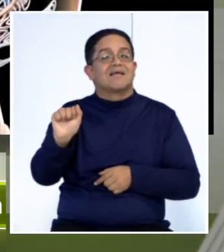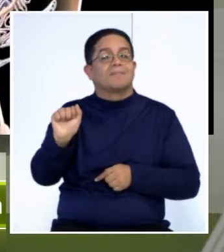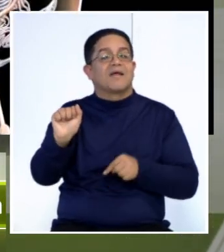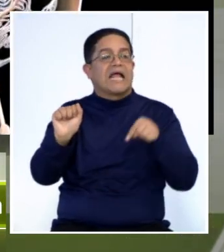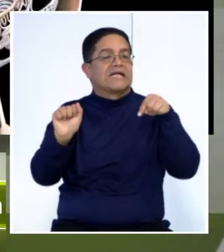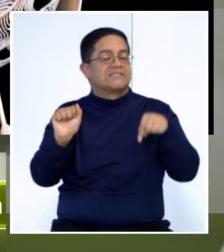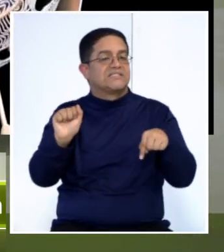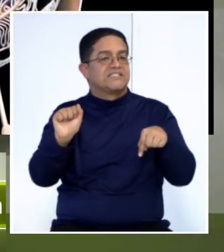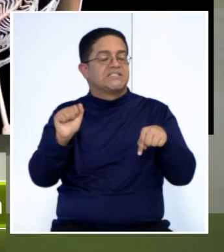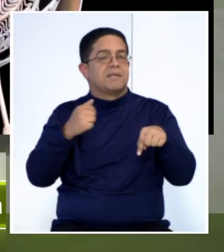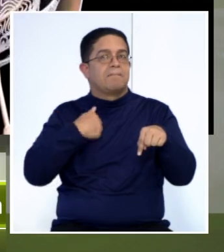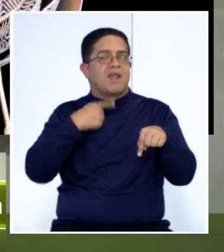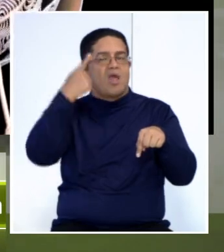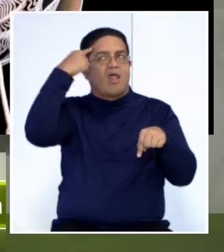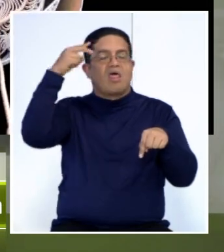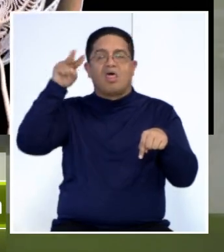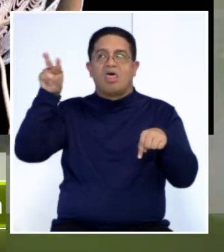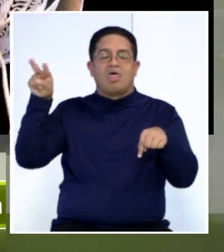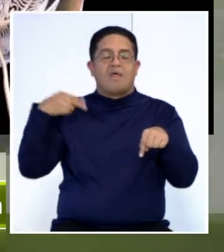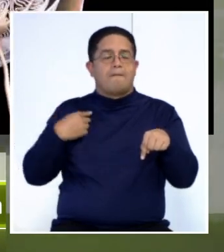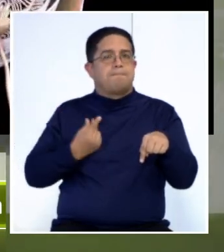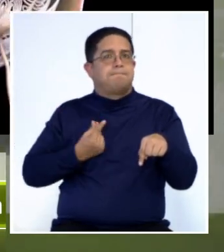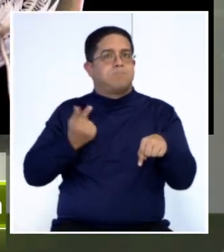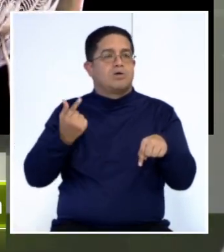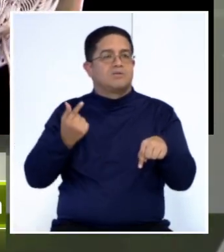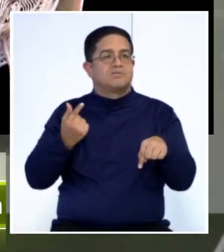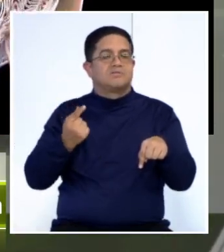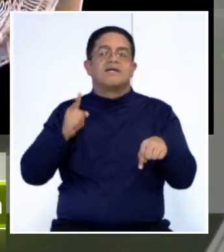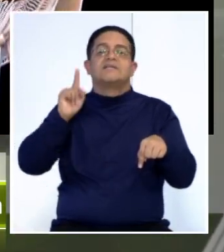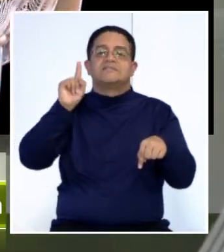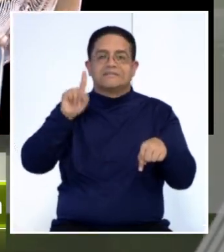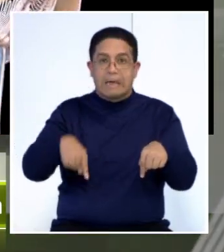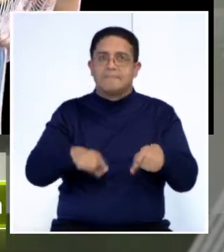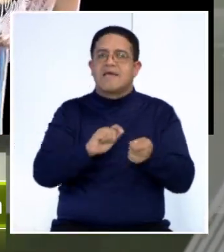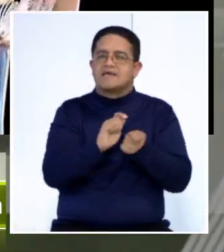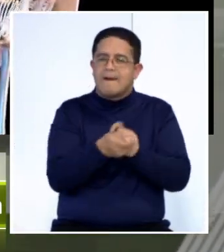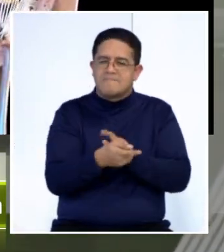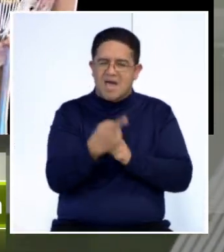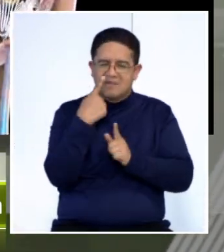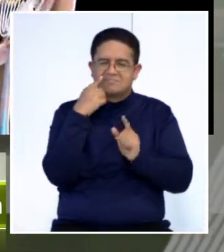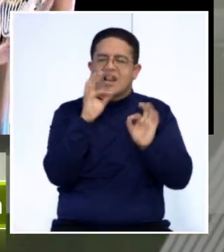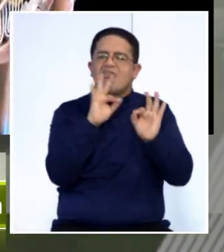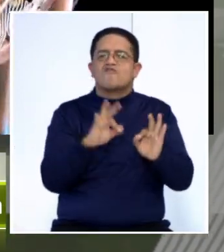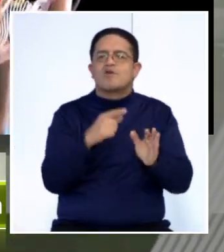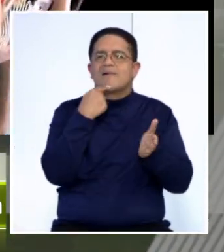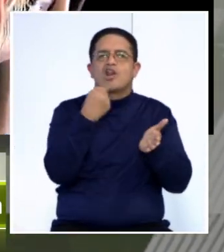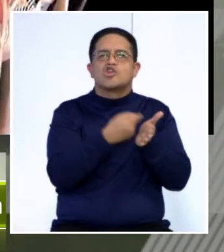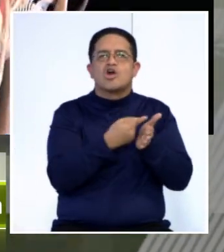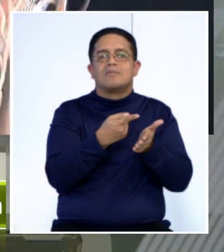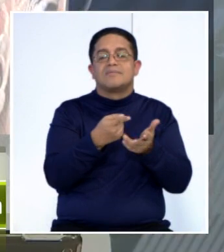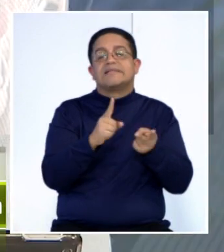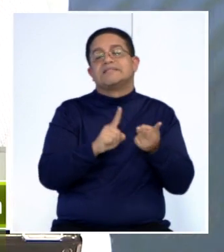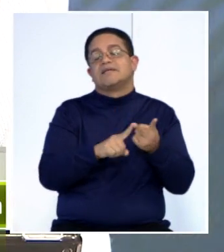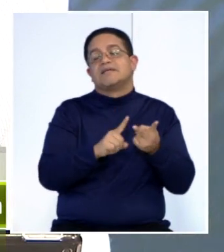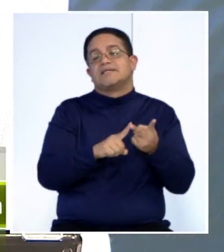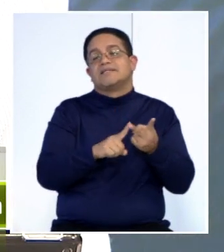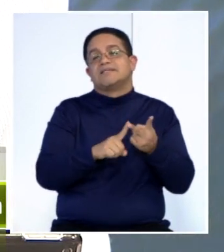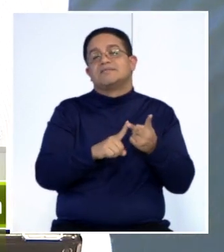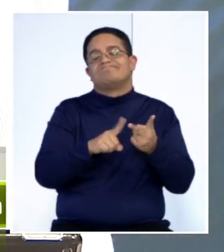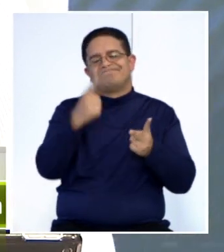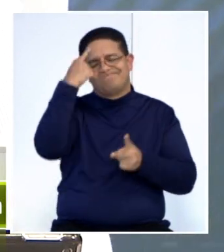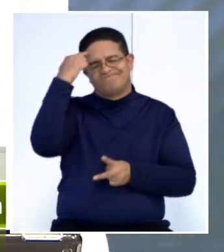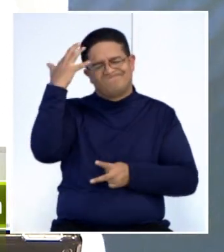estamos conversando de repente, ¿dónde estoy? Pero ha cambiado también la clasificación con respecto al Alzheimer y las demencias, demencias